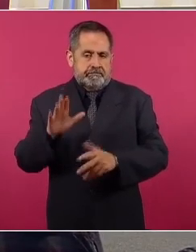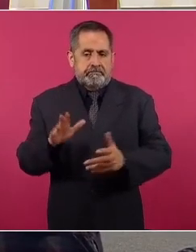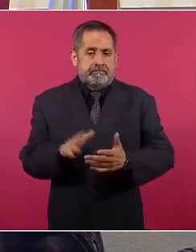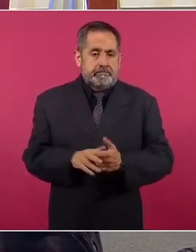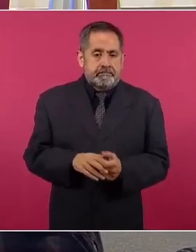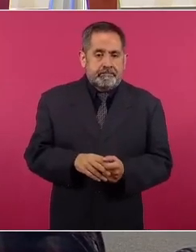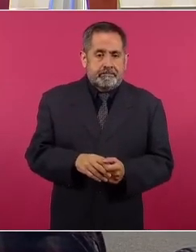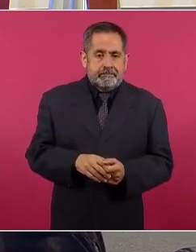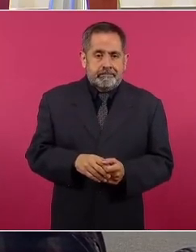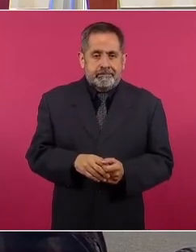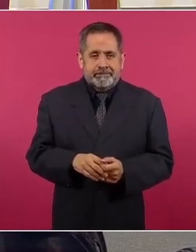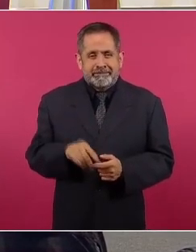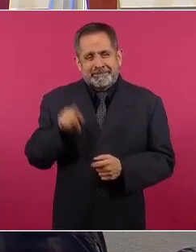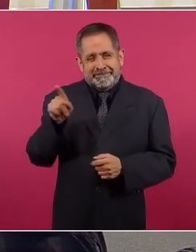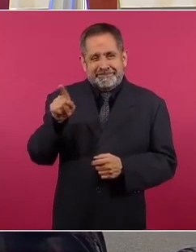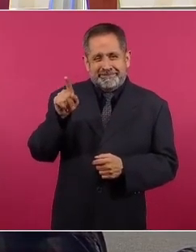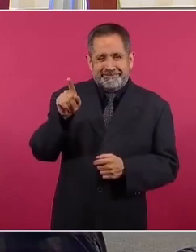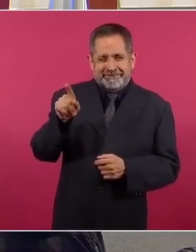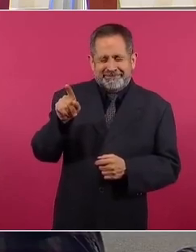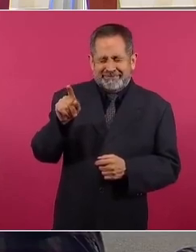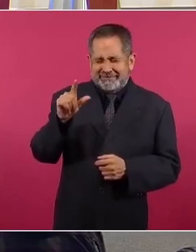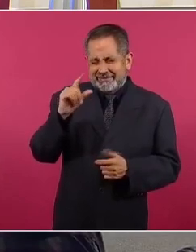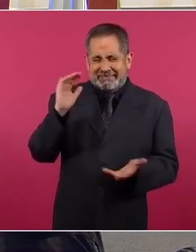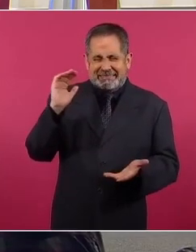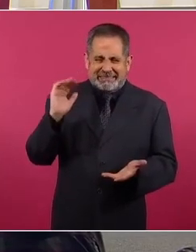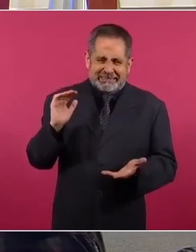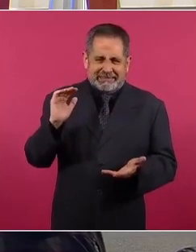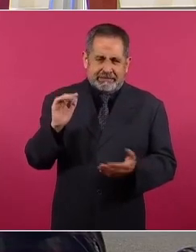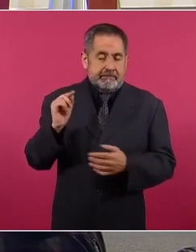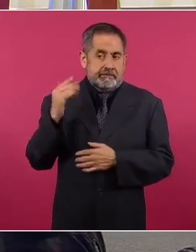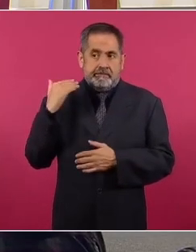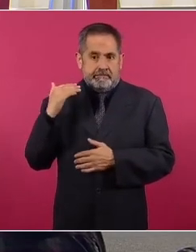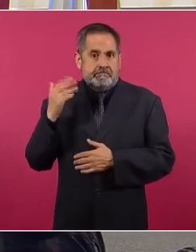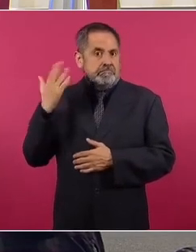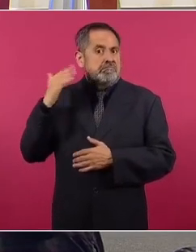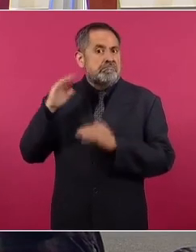Pero aquí se nos ha caído en los últimos tiempos.